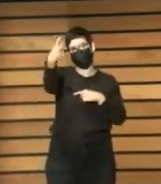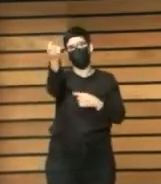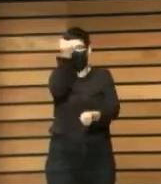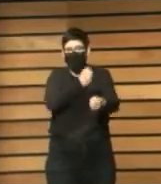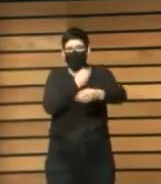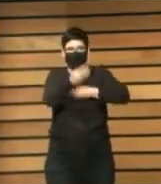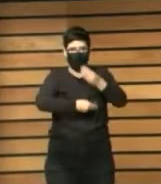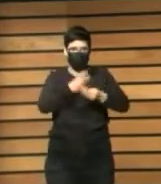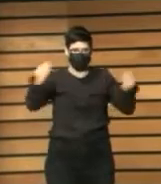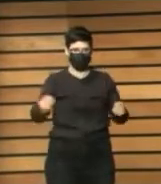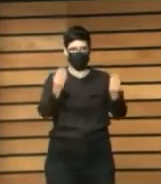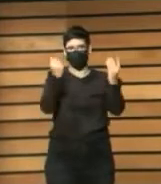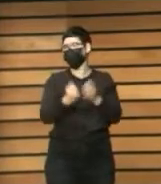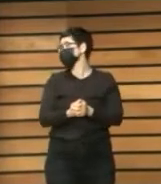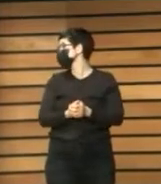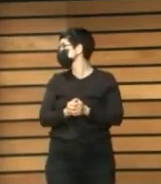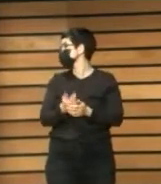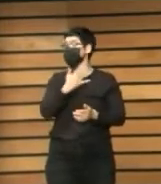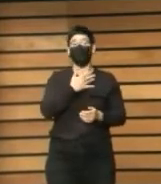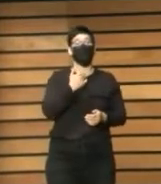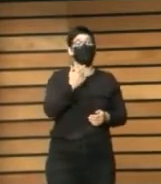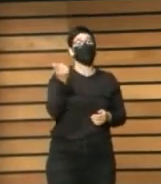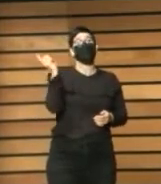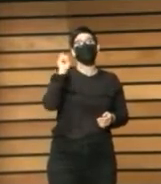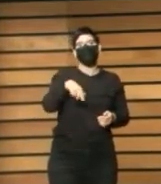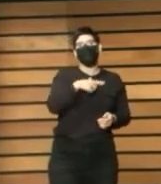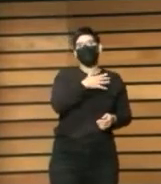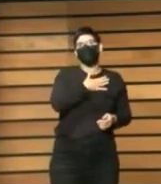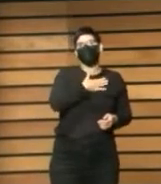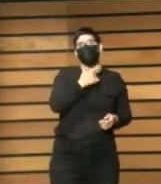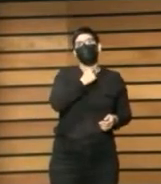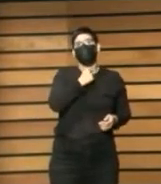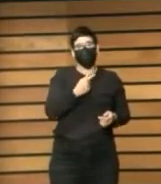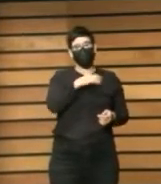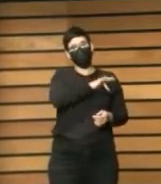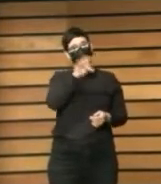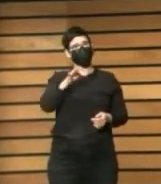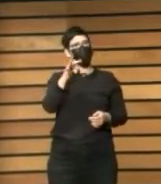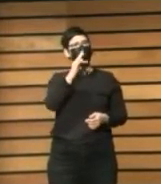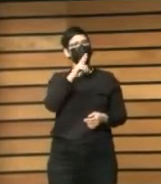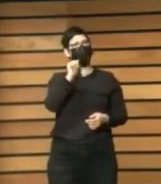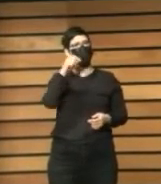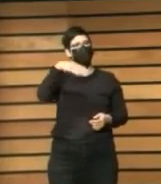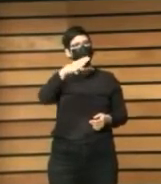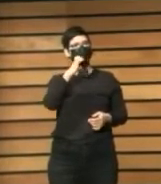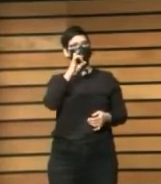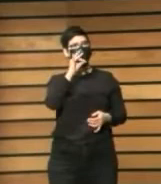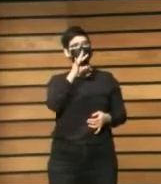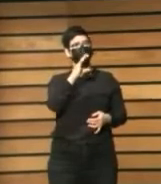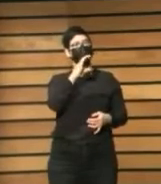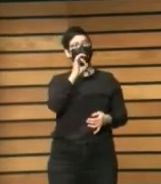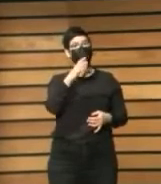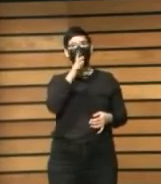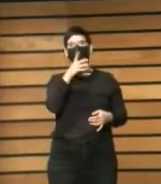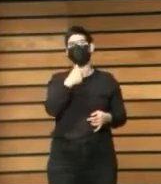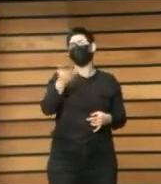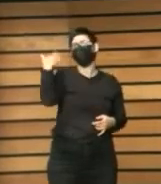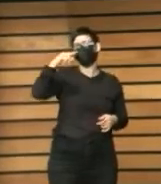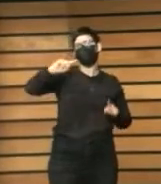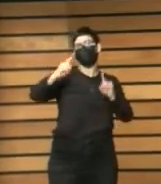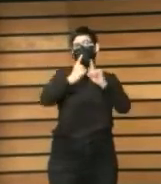gustaría Francesco que porque yo recuerdo cuando nos conocimos en 2017 hace ya tiempo